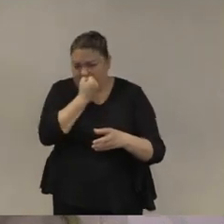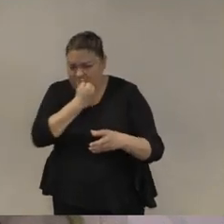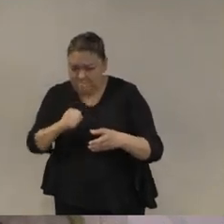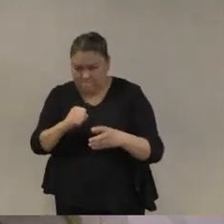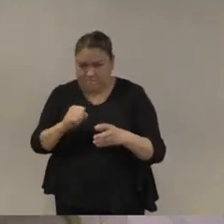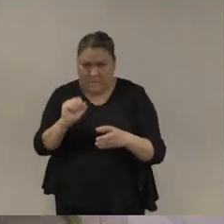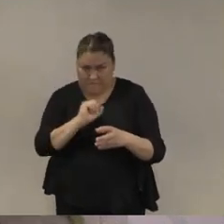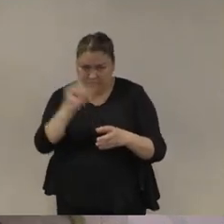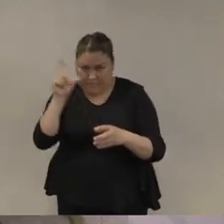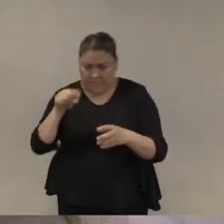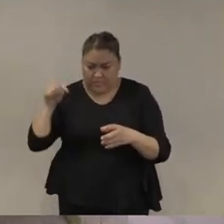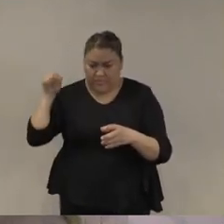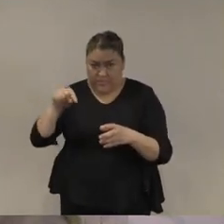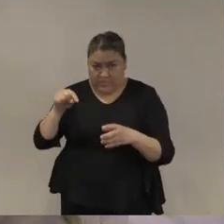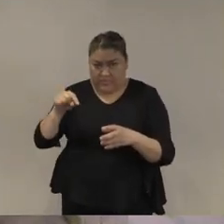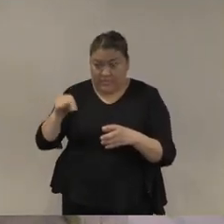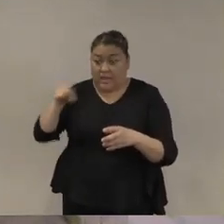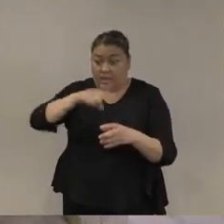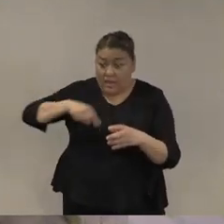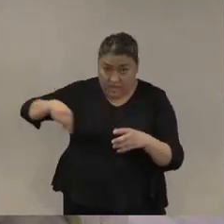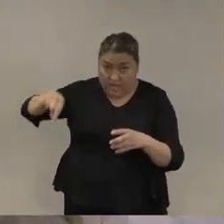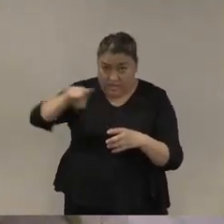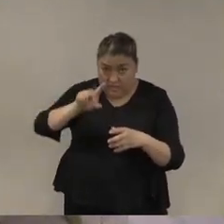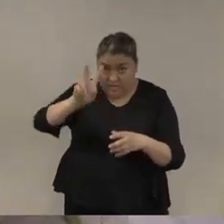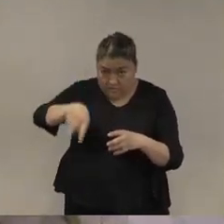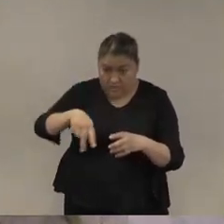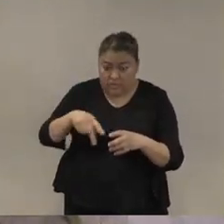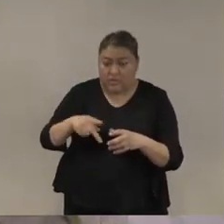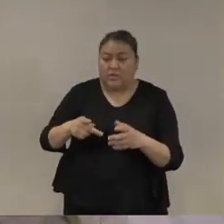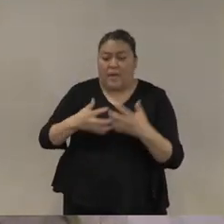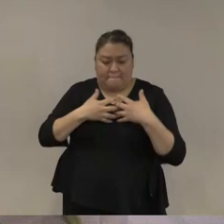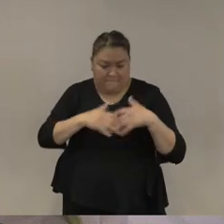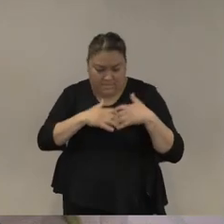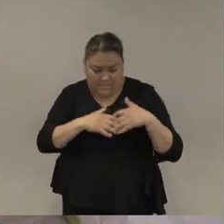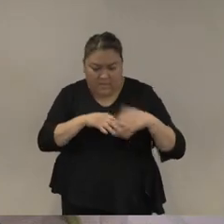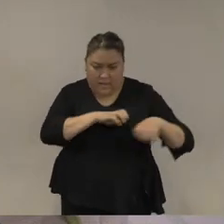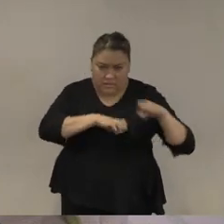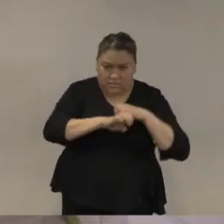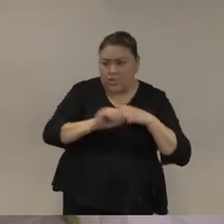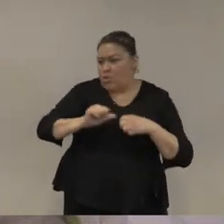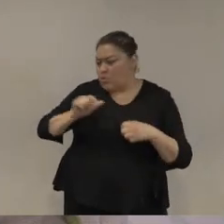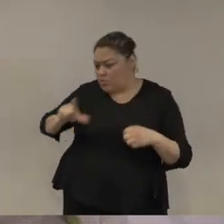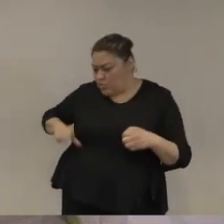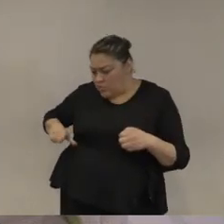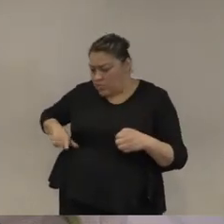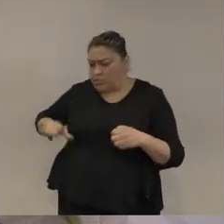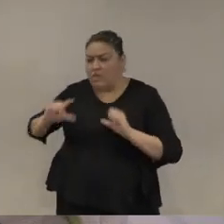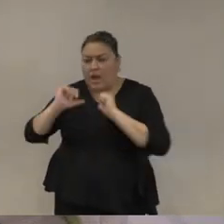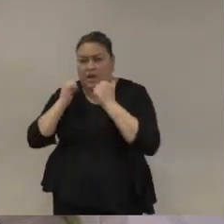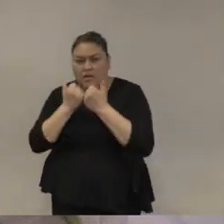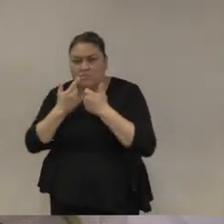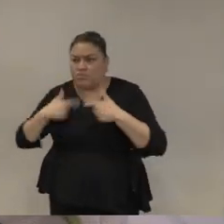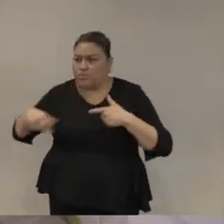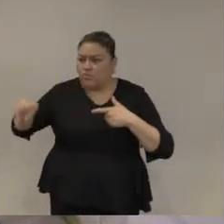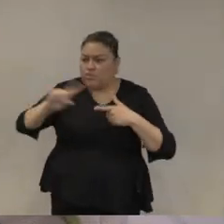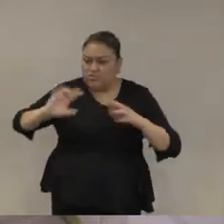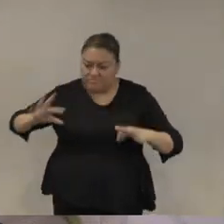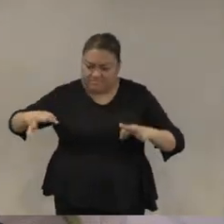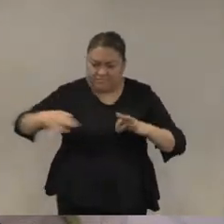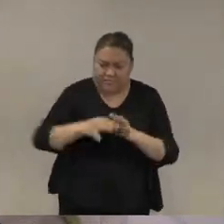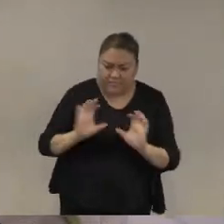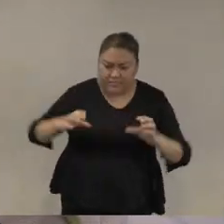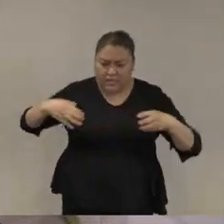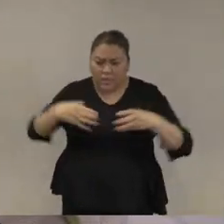en un esfuerzo conjunto de empresarios gobierno y sociedad pues acaba siendo una